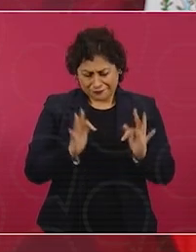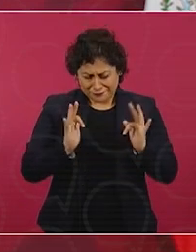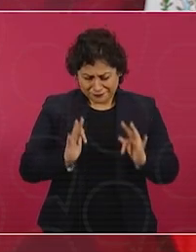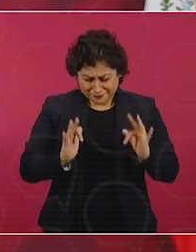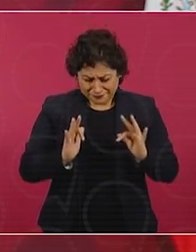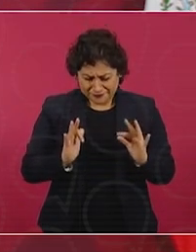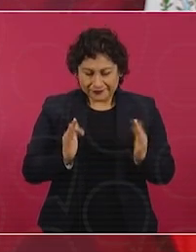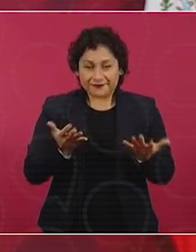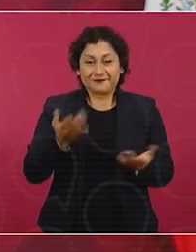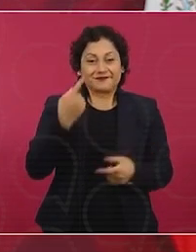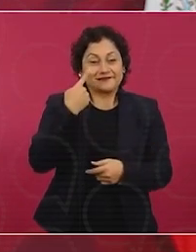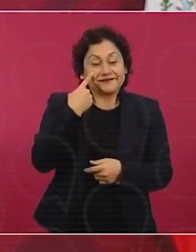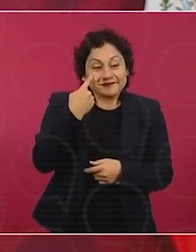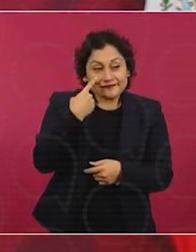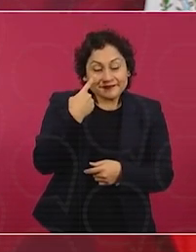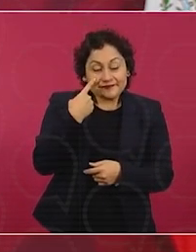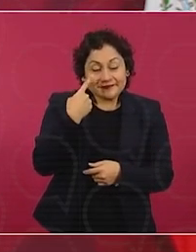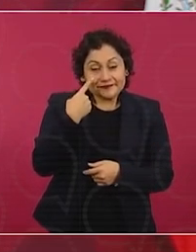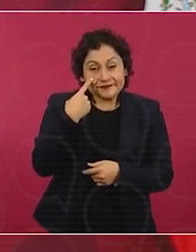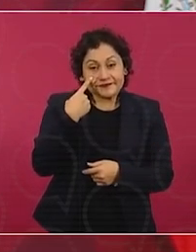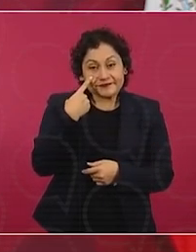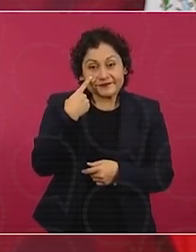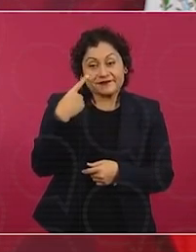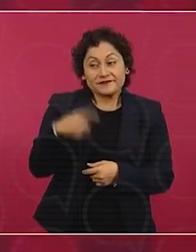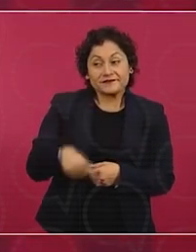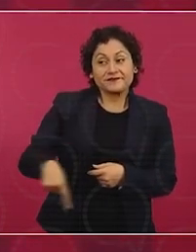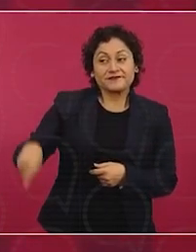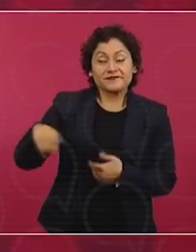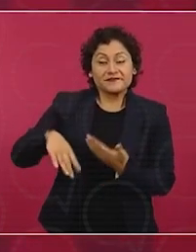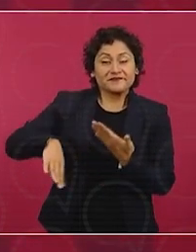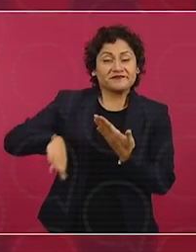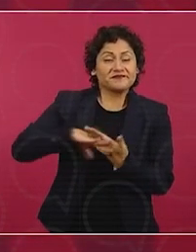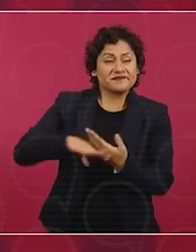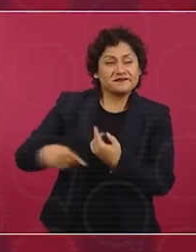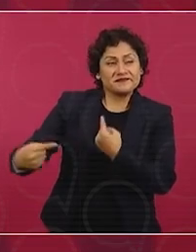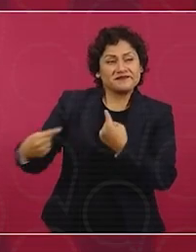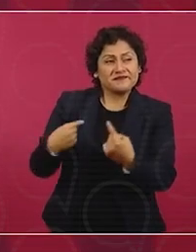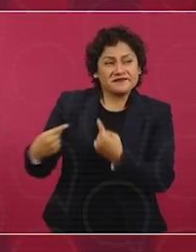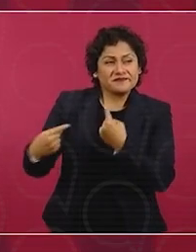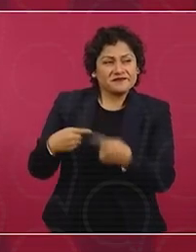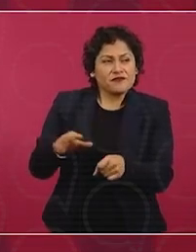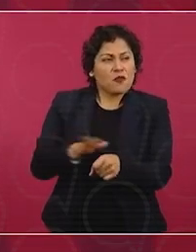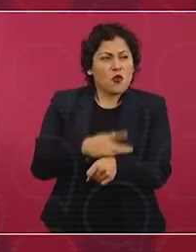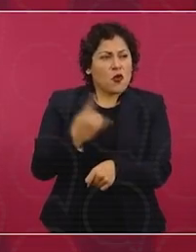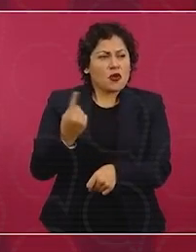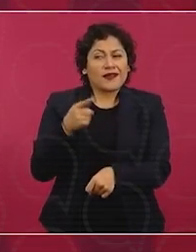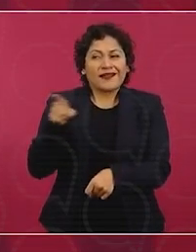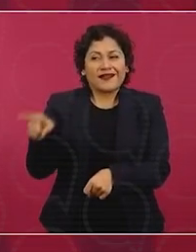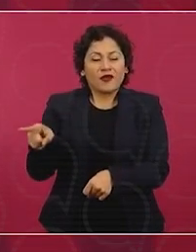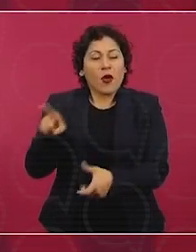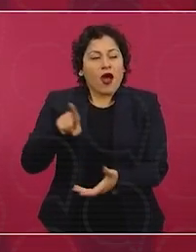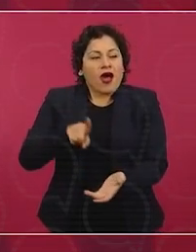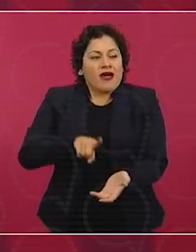están moralmente derrotados nuestros adversarios.